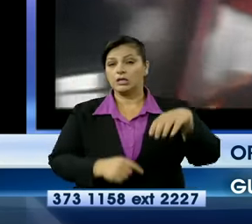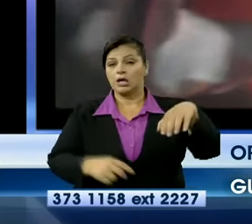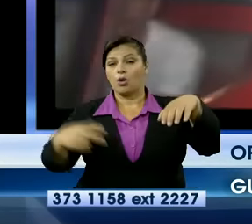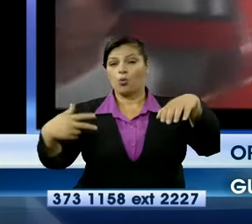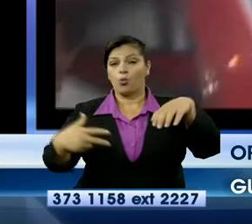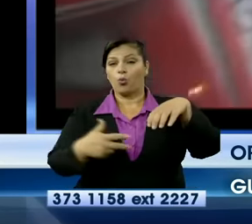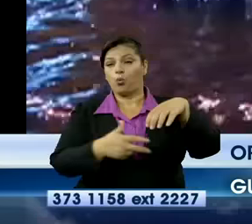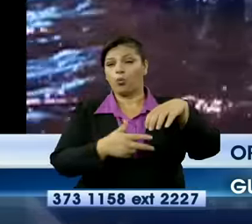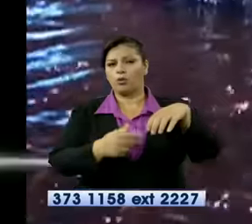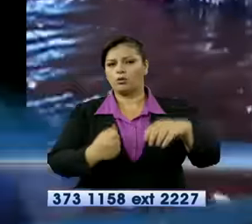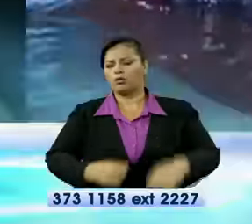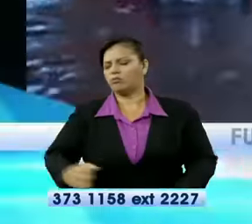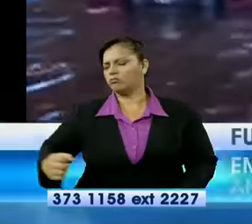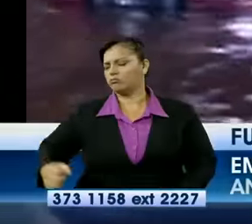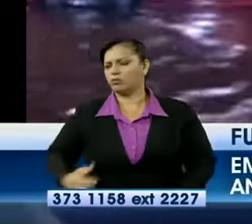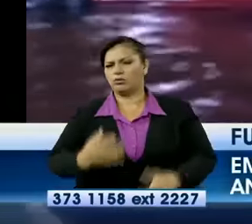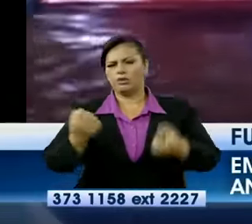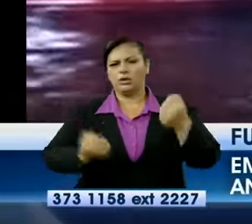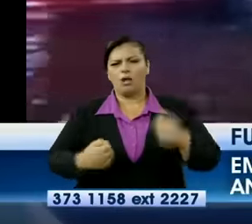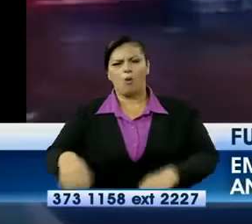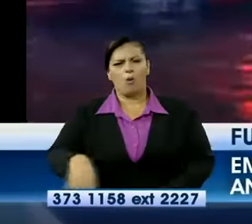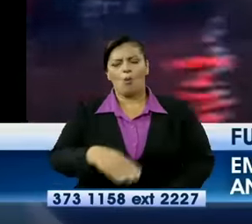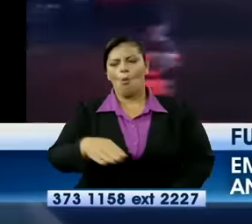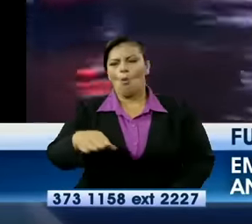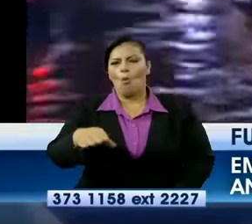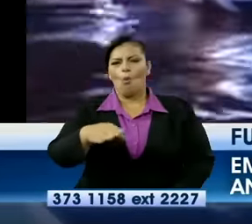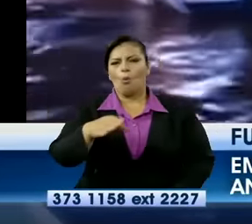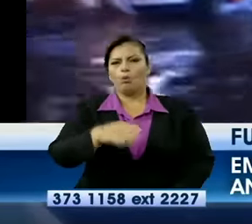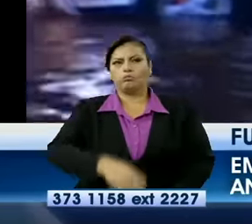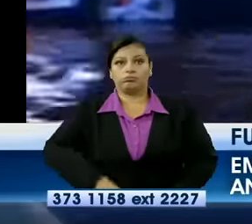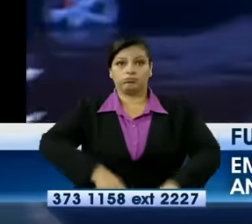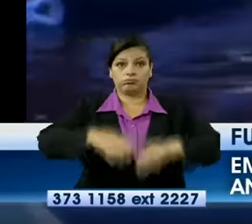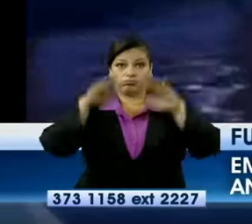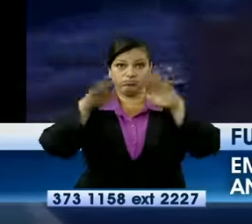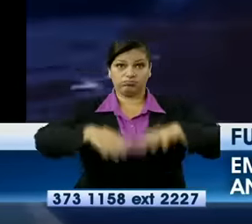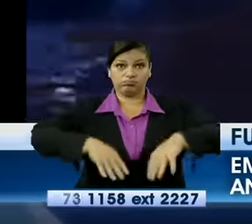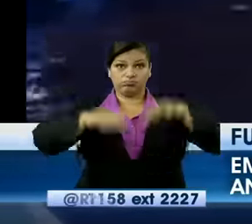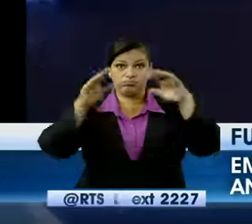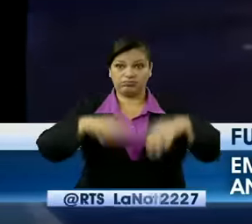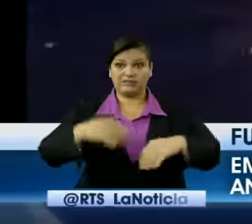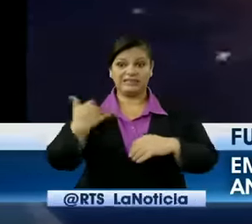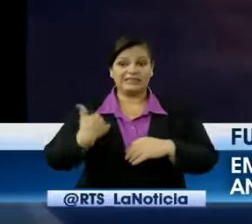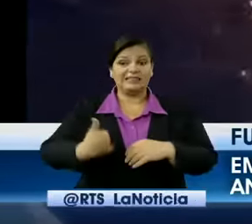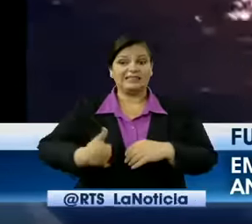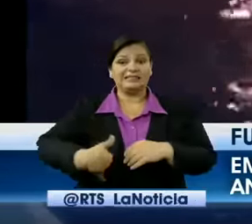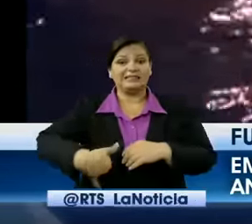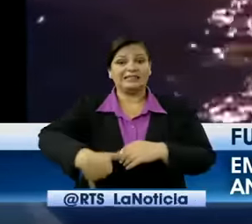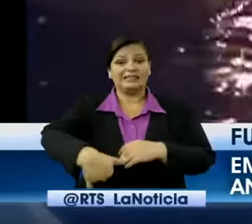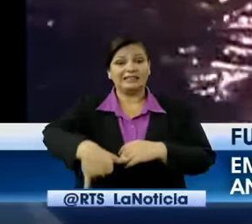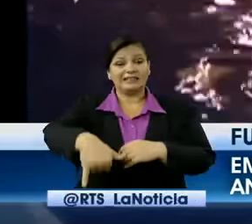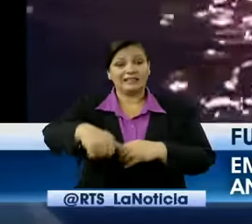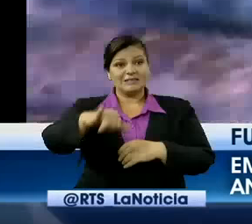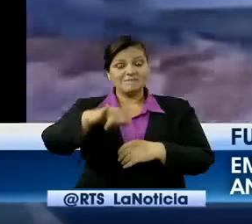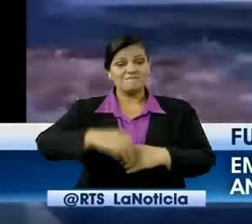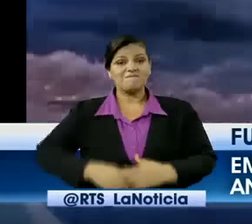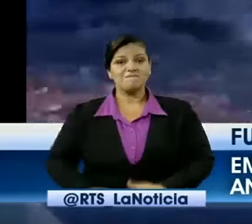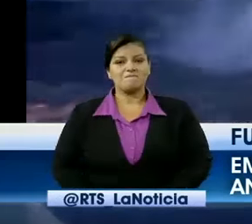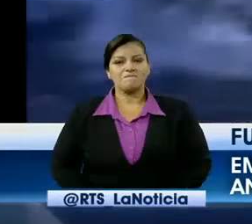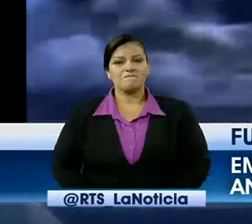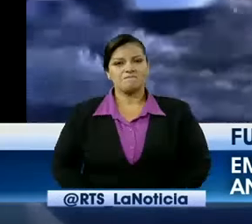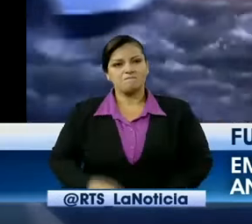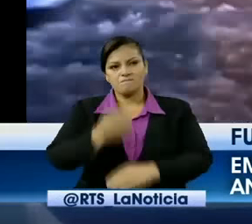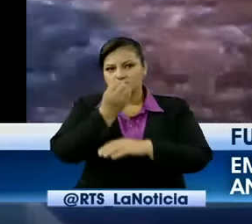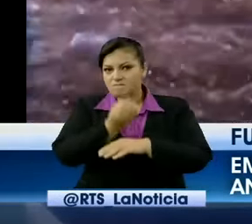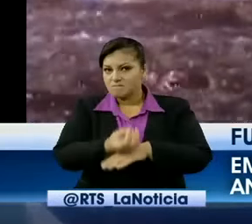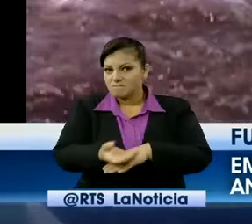El invierno apenas está empezando y los aguaceros suben de intensidad. Tenga en cuenta ese